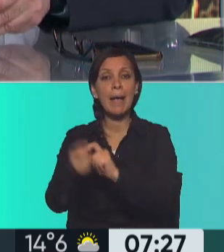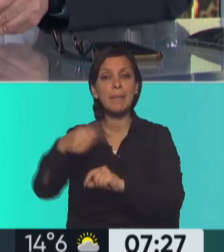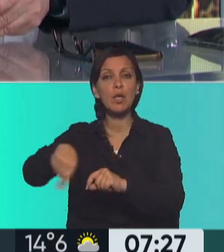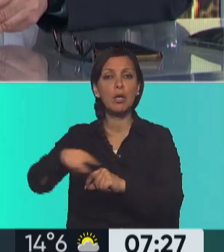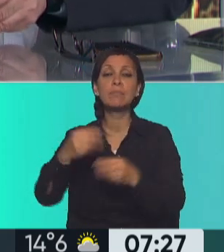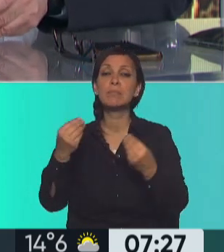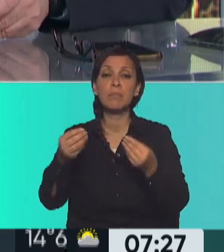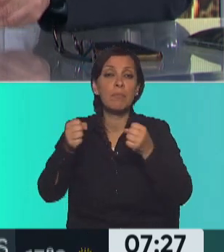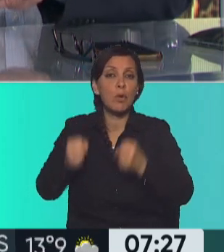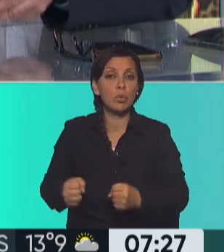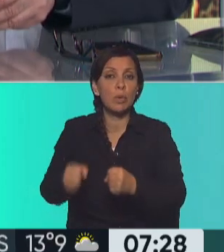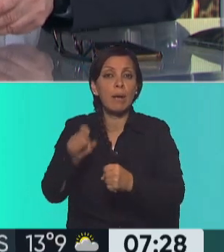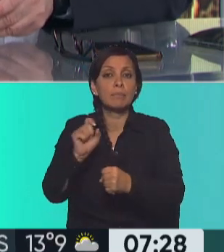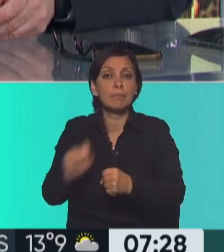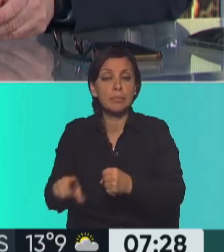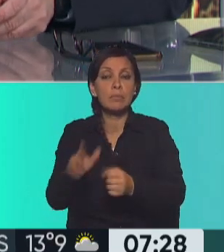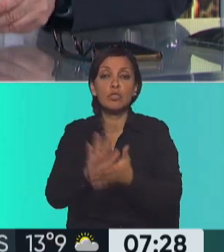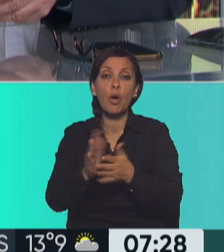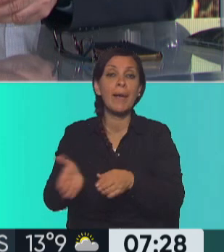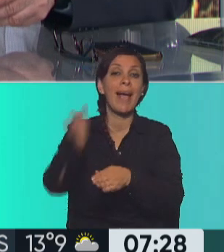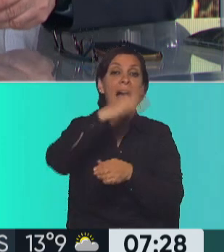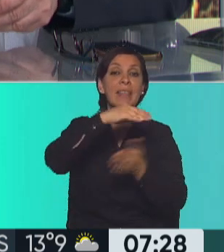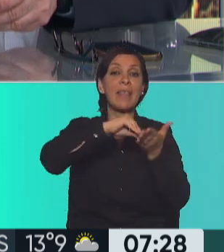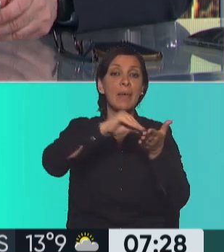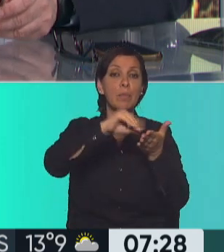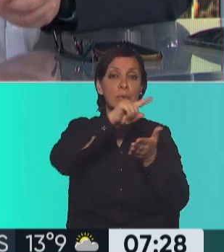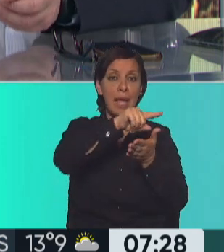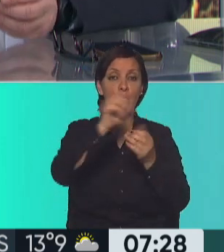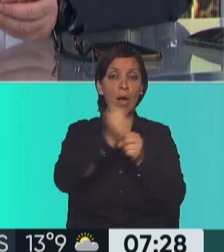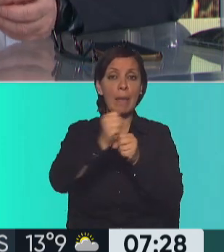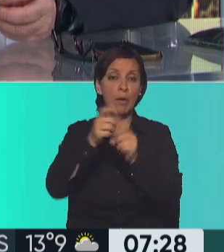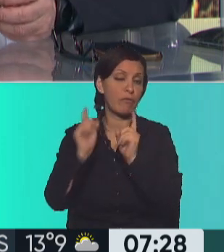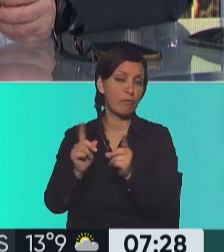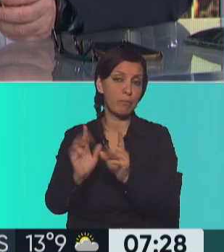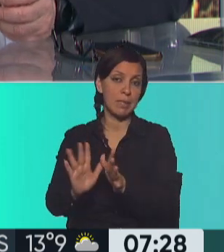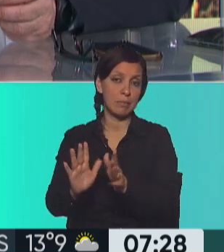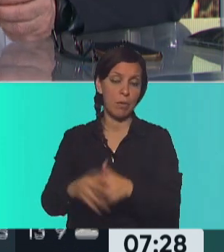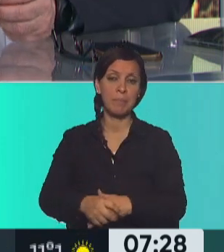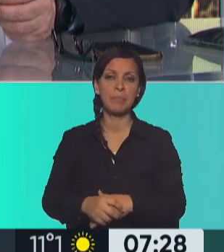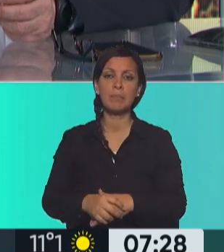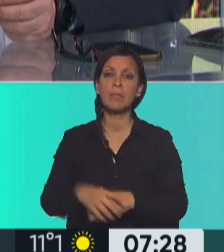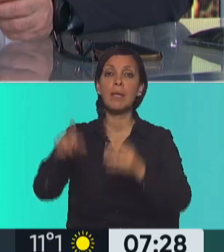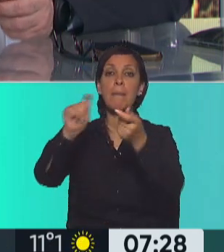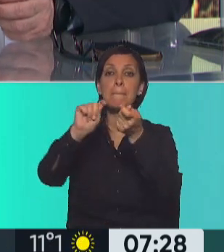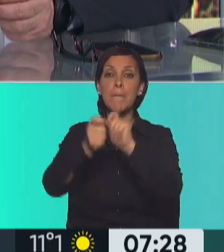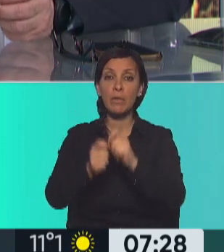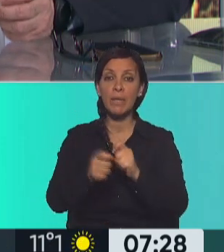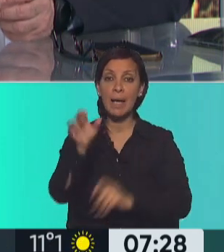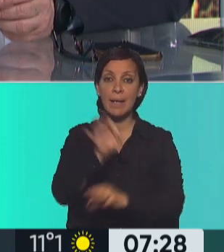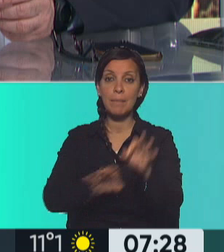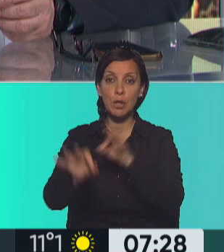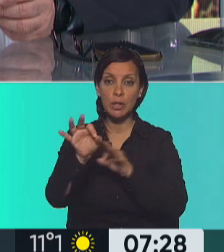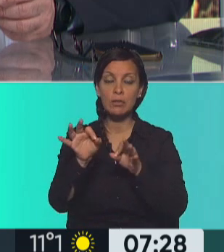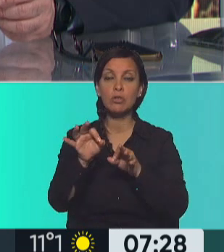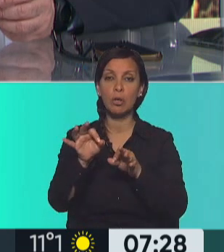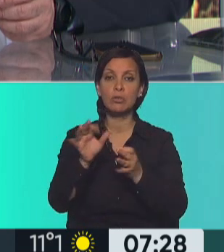firme en su postura respecto a lo que aprobó en primer término la Cámara de Diputados. ¿Esto qué quiere decir? Modificar el proyecto, los dos hablan de